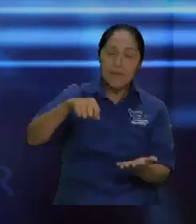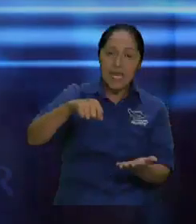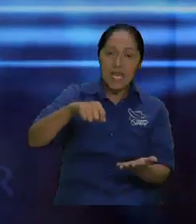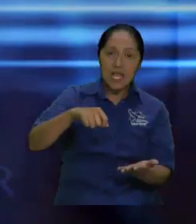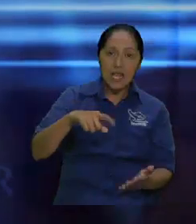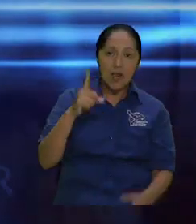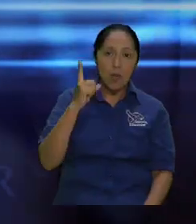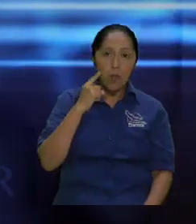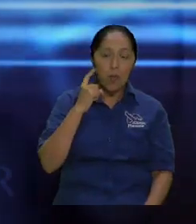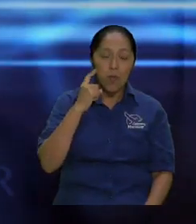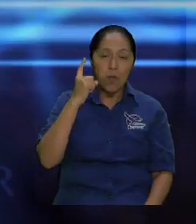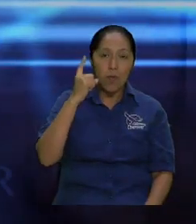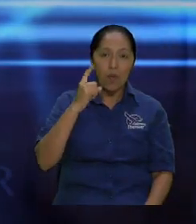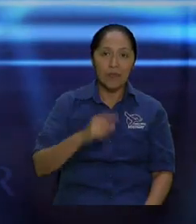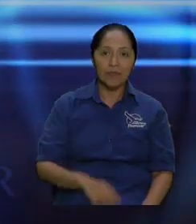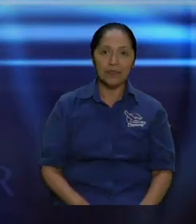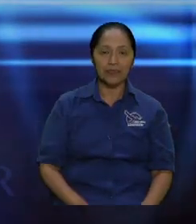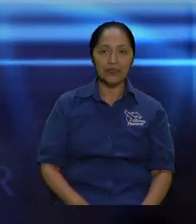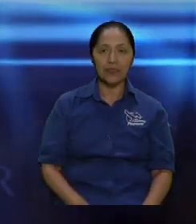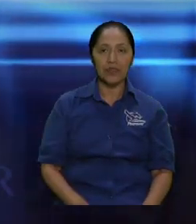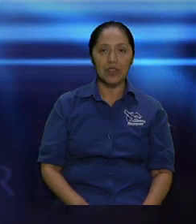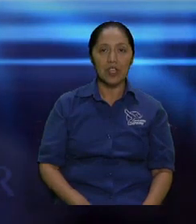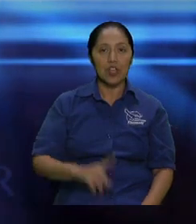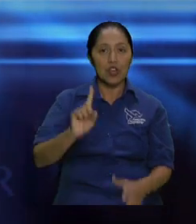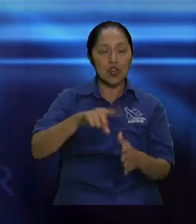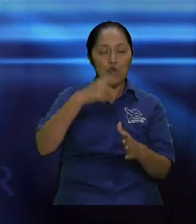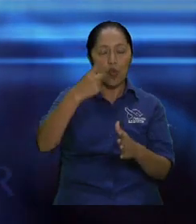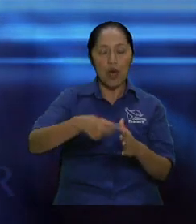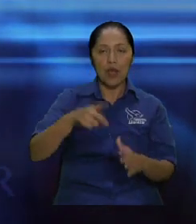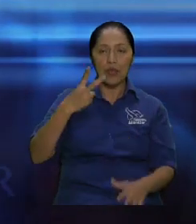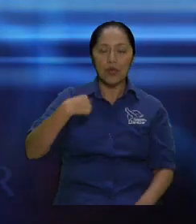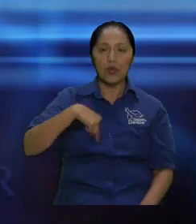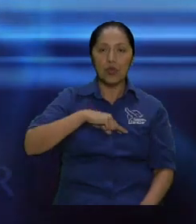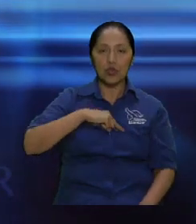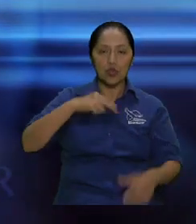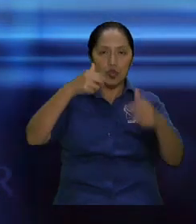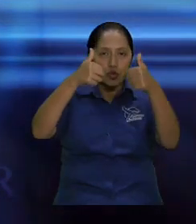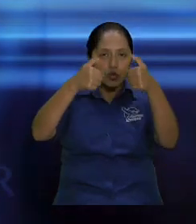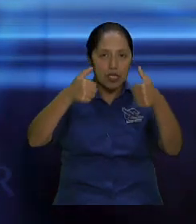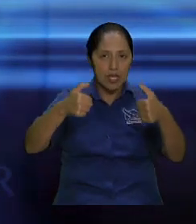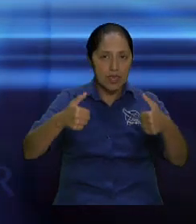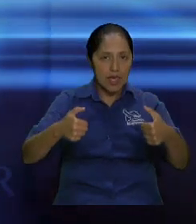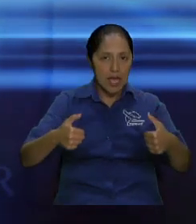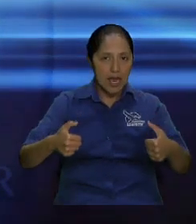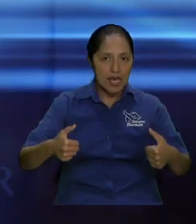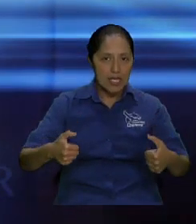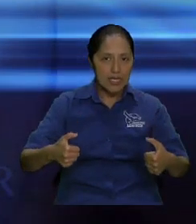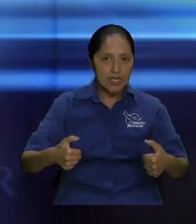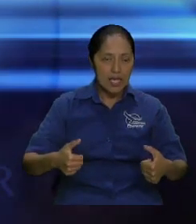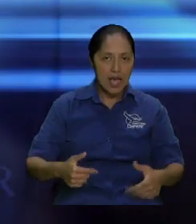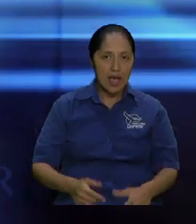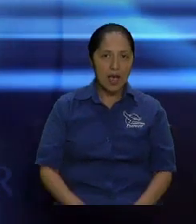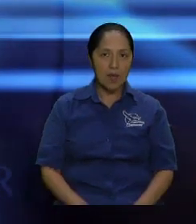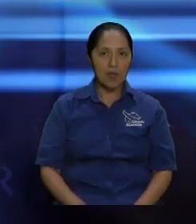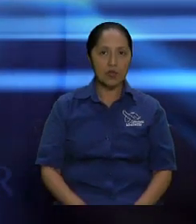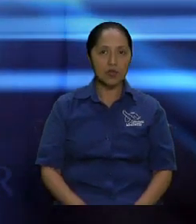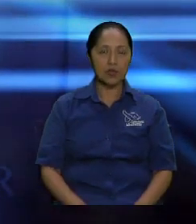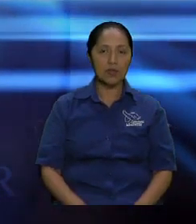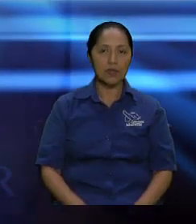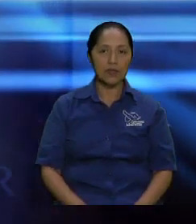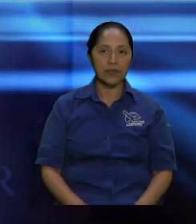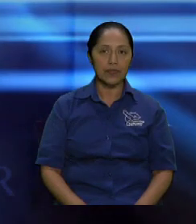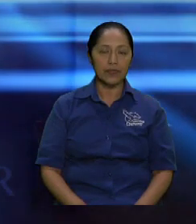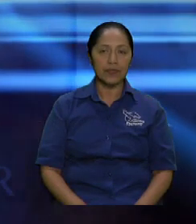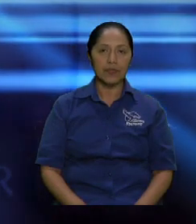esa es otra cosa pero cuando analizamos los contextos de esto así rápidamente en poquísimo tiempo que ya no me queda